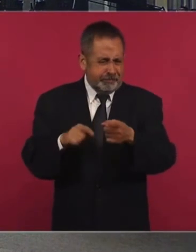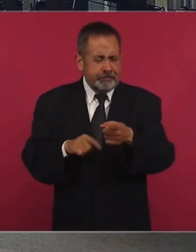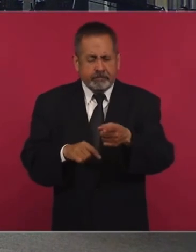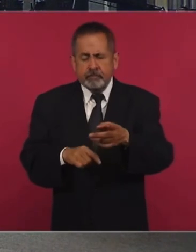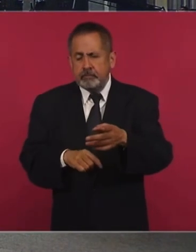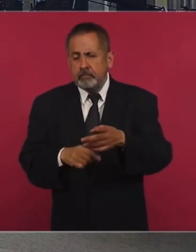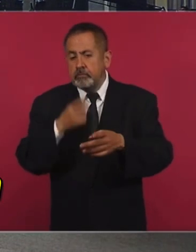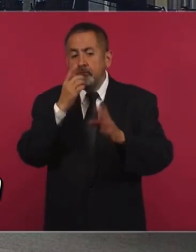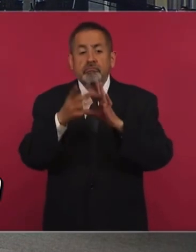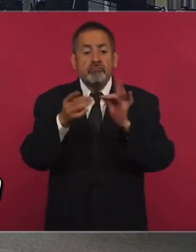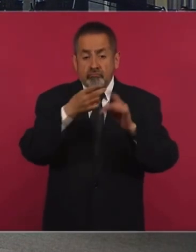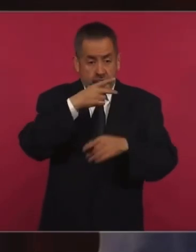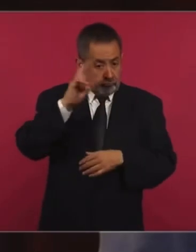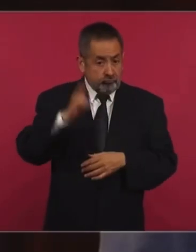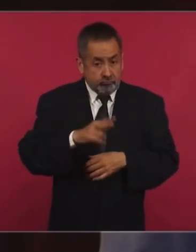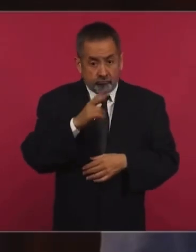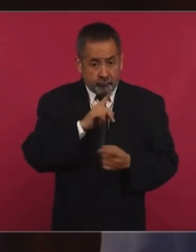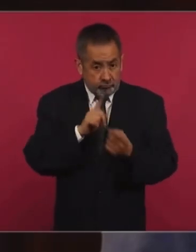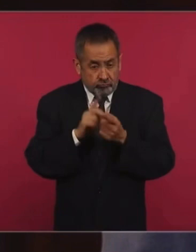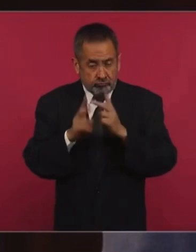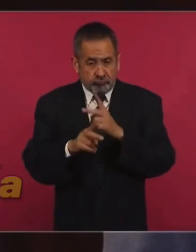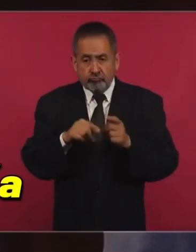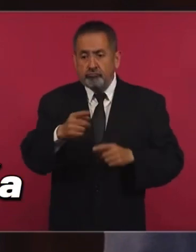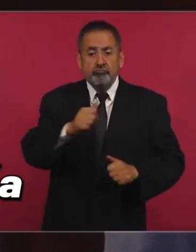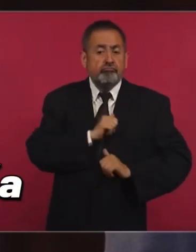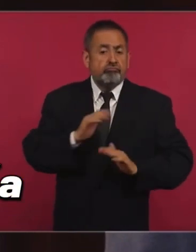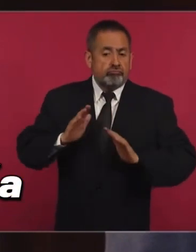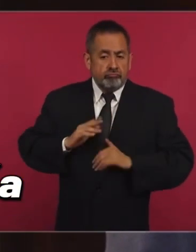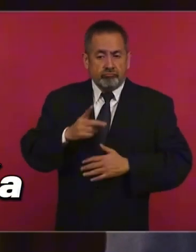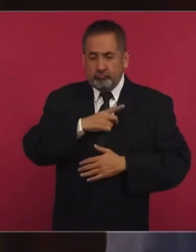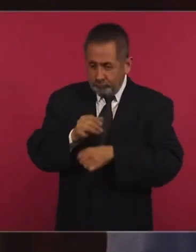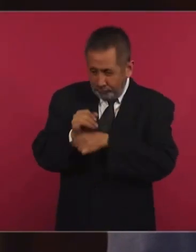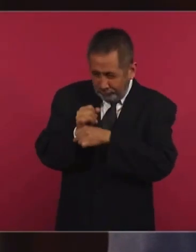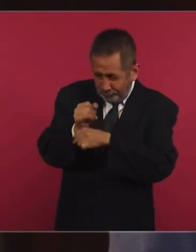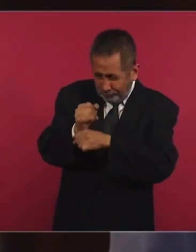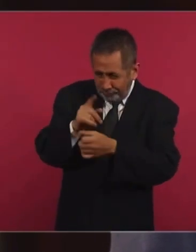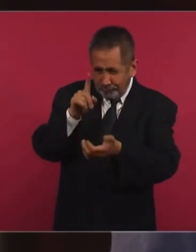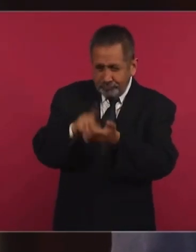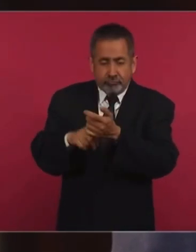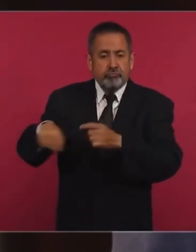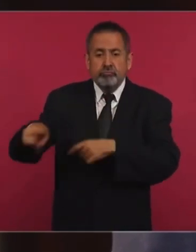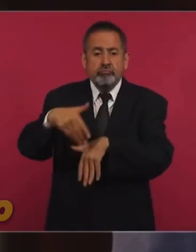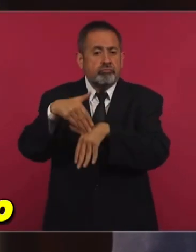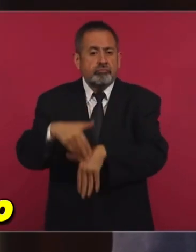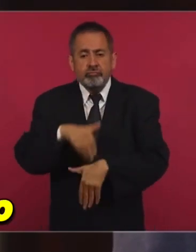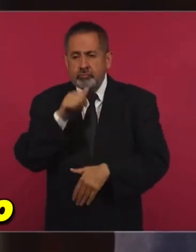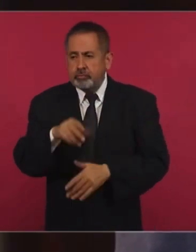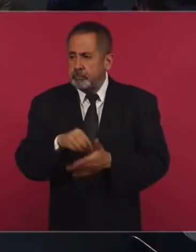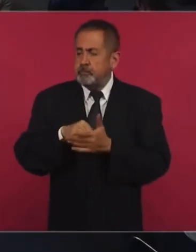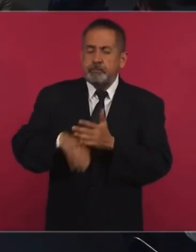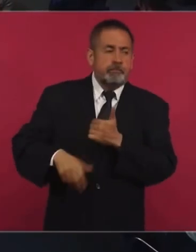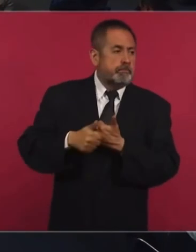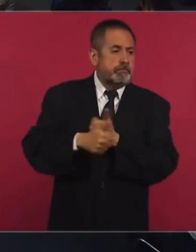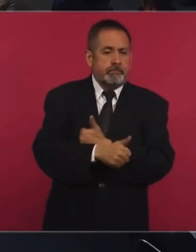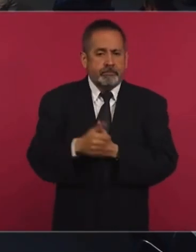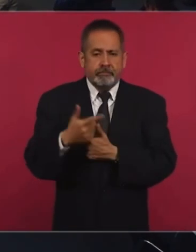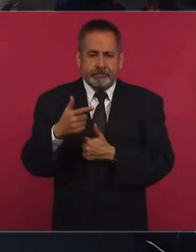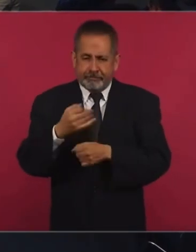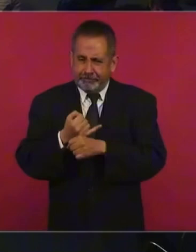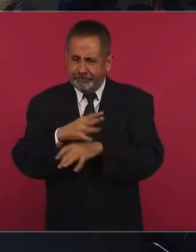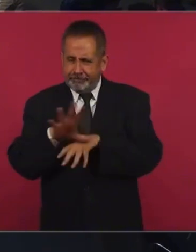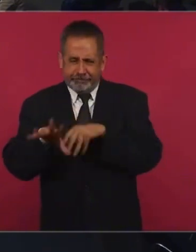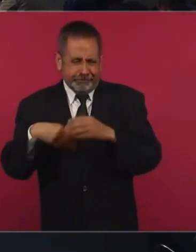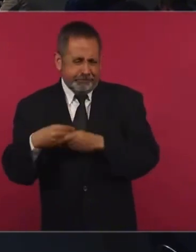afirma en una entrevista a proceso que al Ejército se le debería de investigar por desobediencia, obstrucción y ocultamiento por no entregar toda la